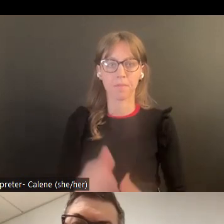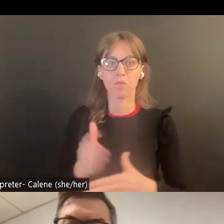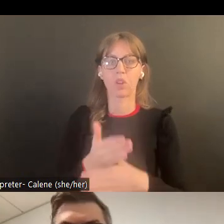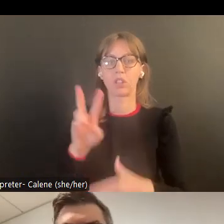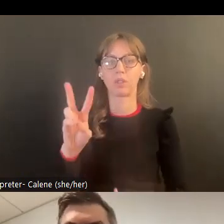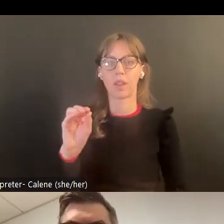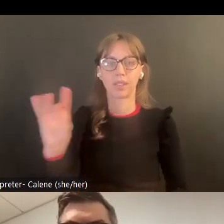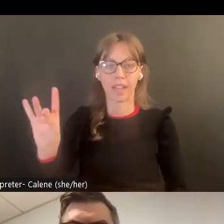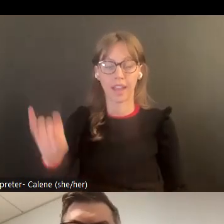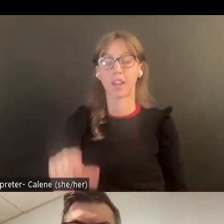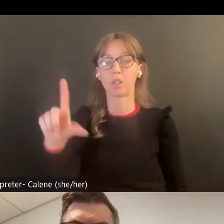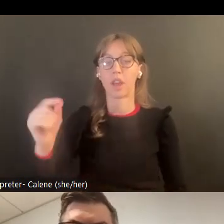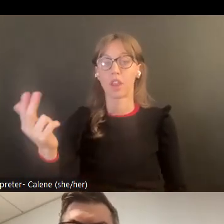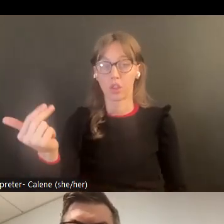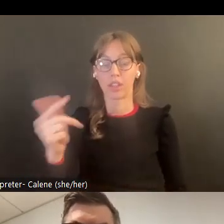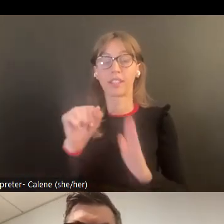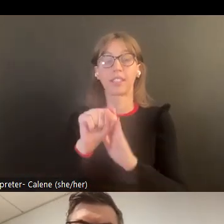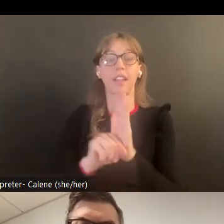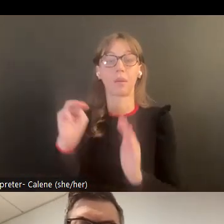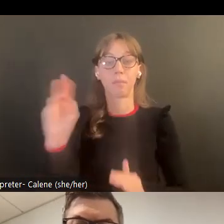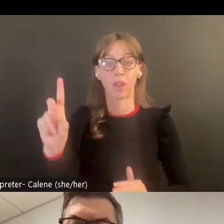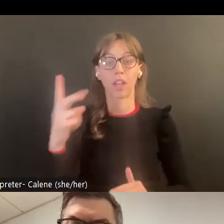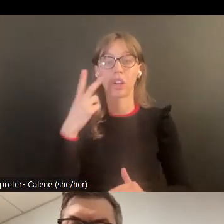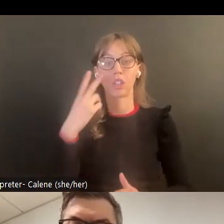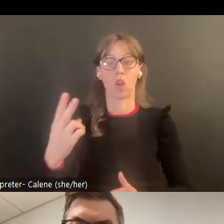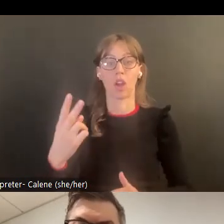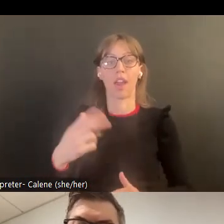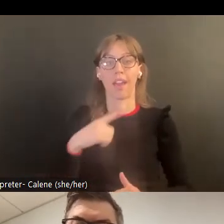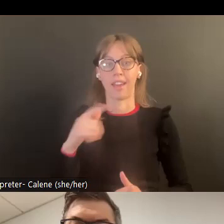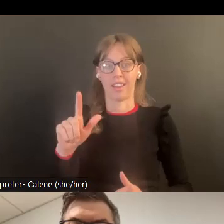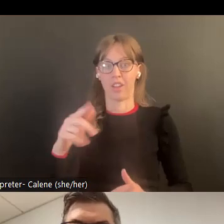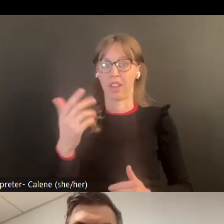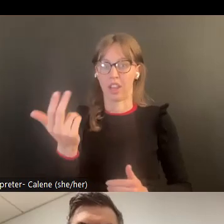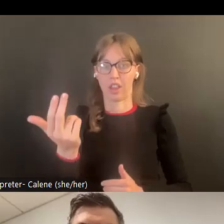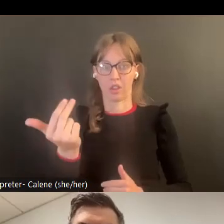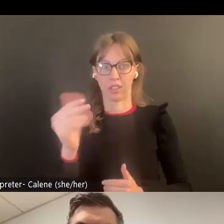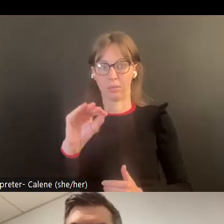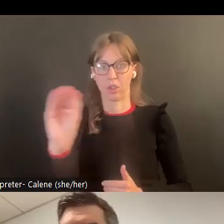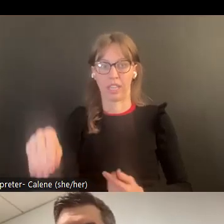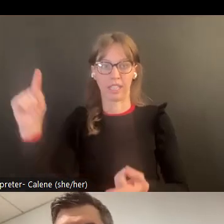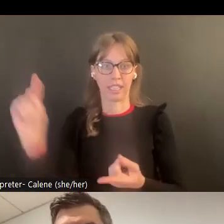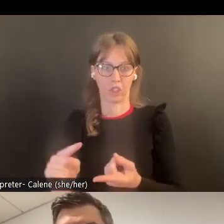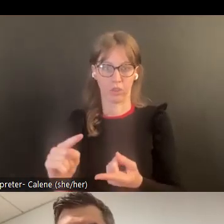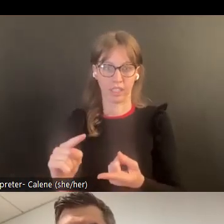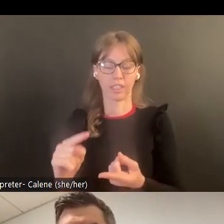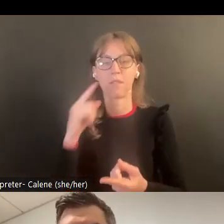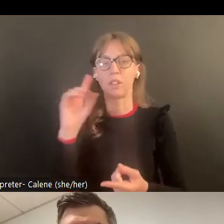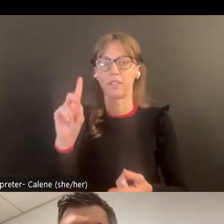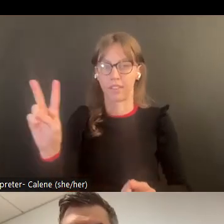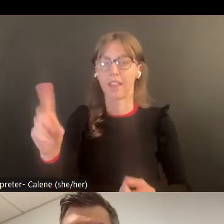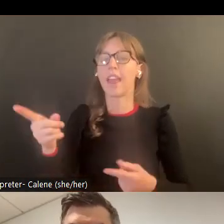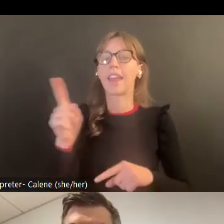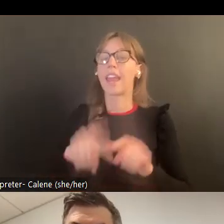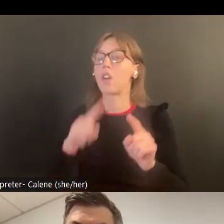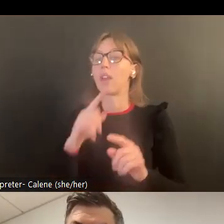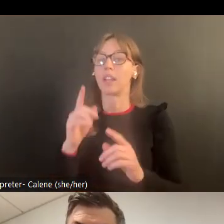Entonces, entre 2008 y 2013, el estado de Maryland vio una disminución de 32 por ciento en lo que